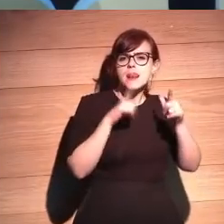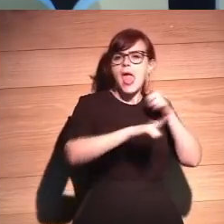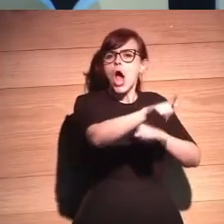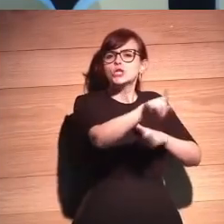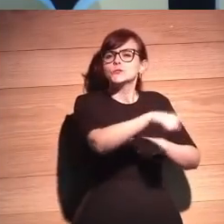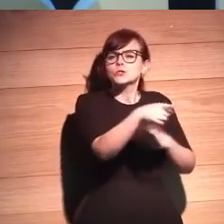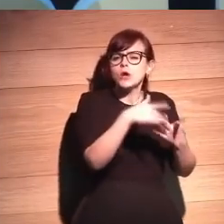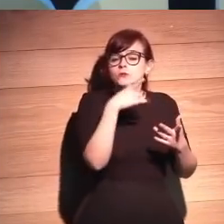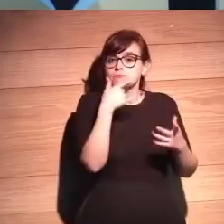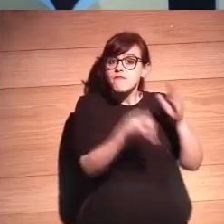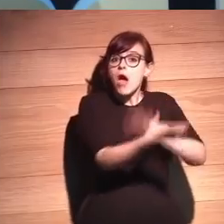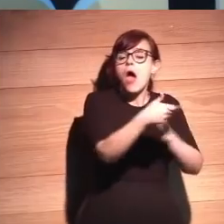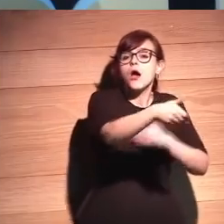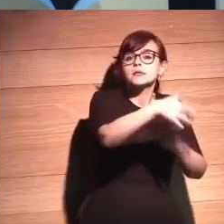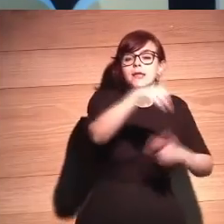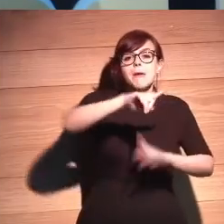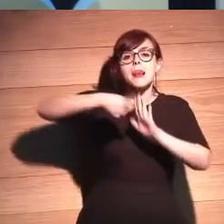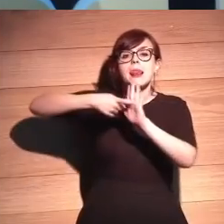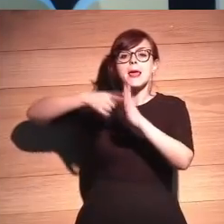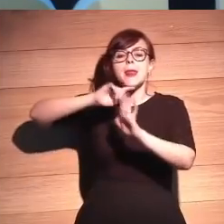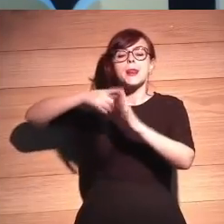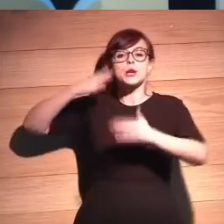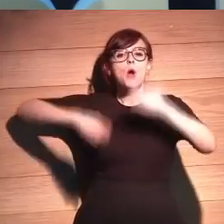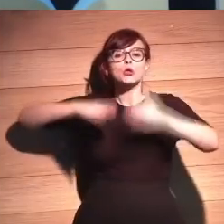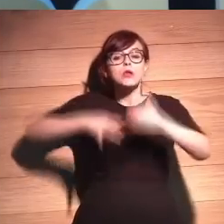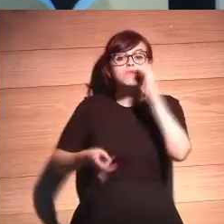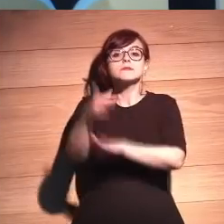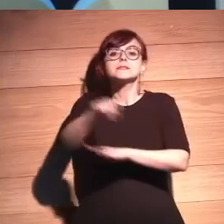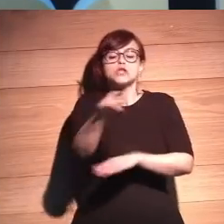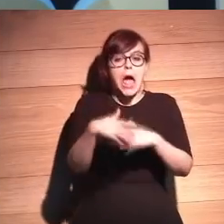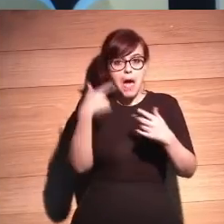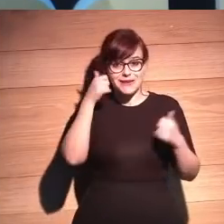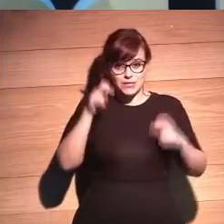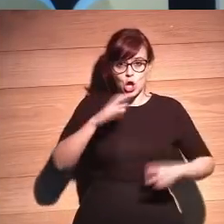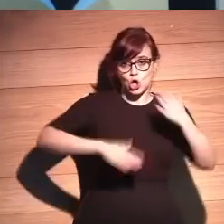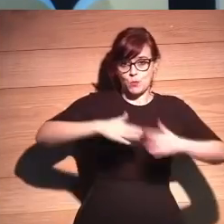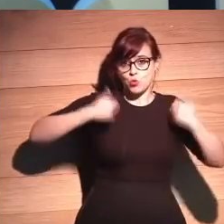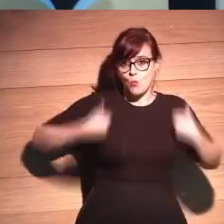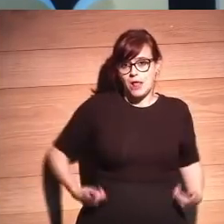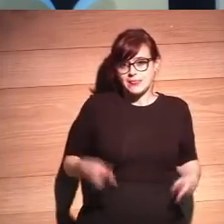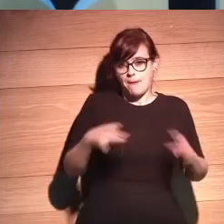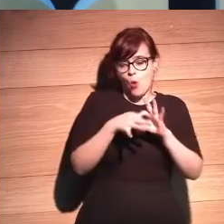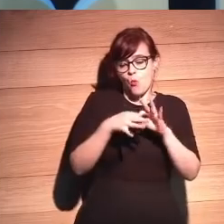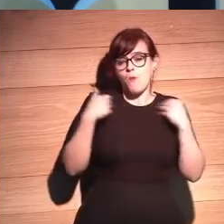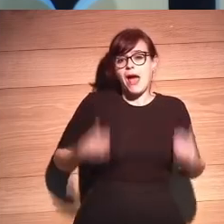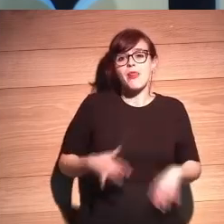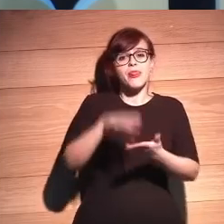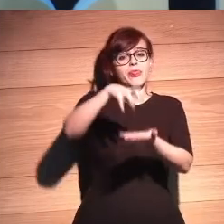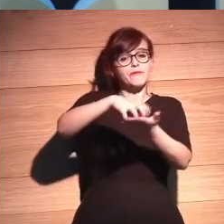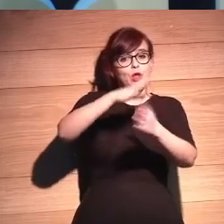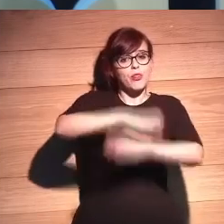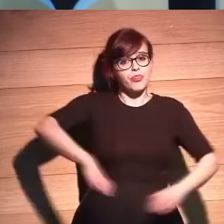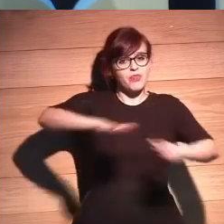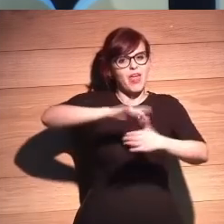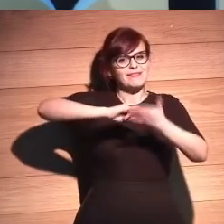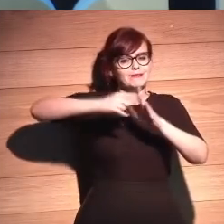lejos de tener que aplicar las tres leyes de la robótica? Mira, el reloj humanoide atrae muchísimo, ¿no? En el centro de ciencias, cuando hacemos